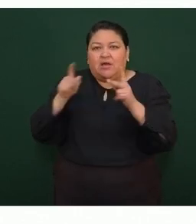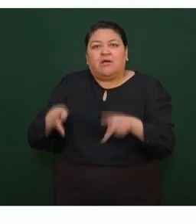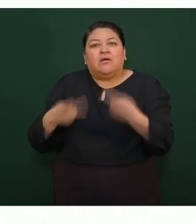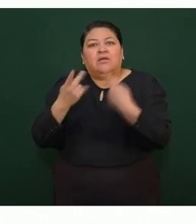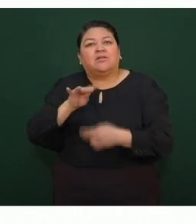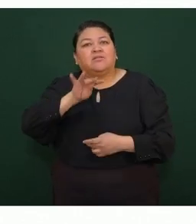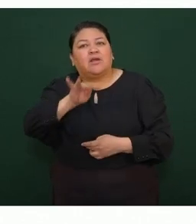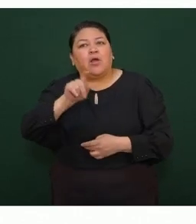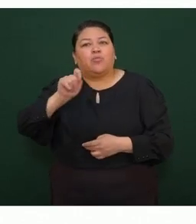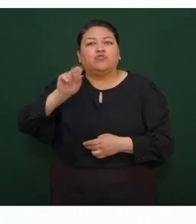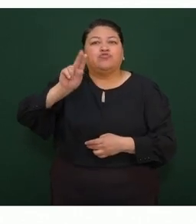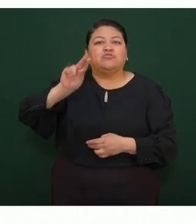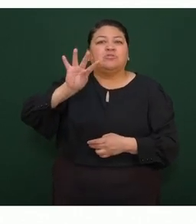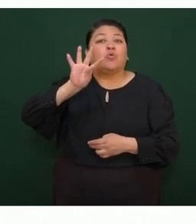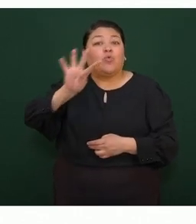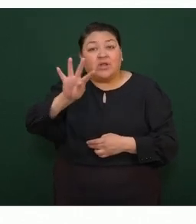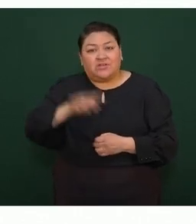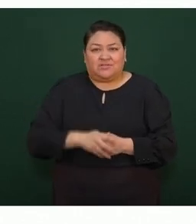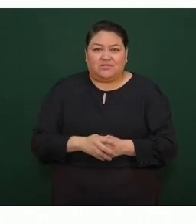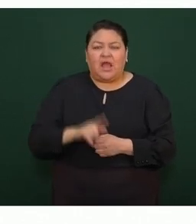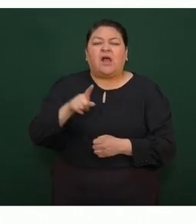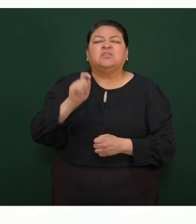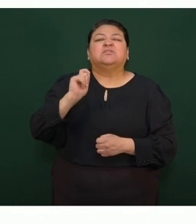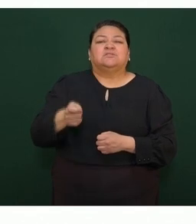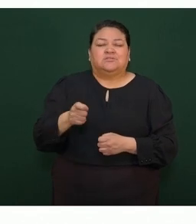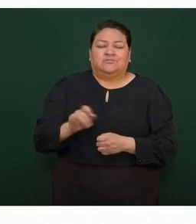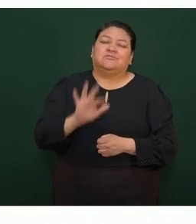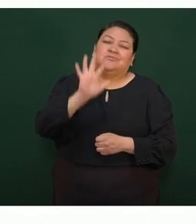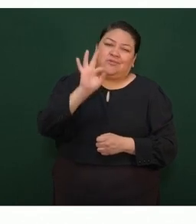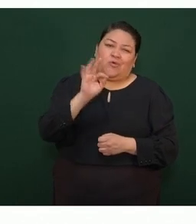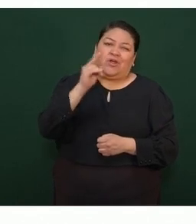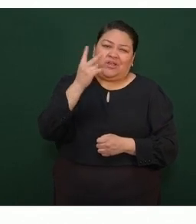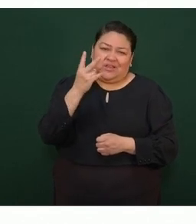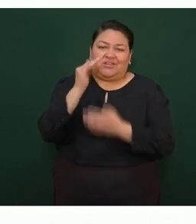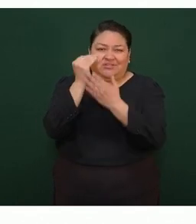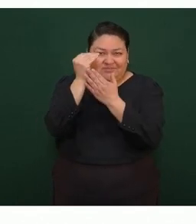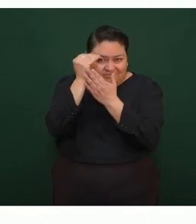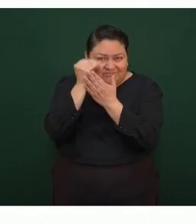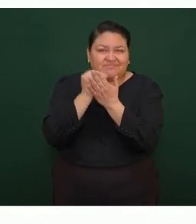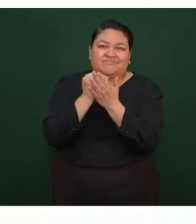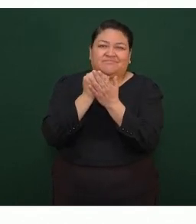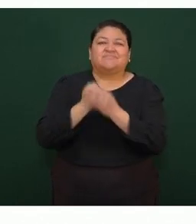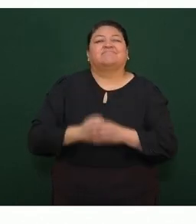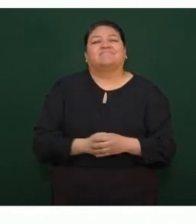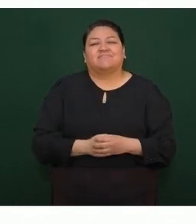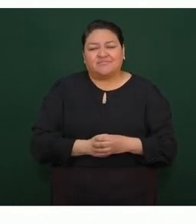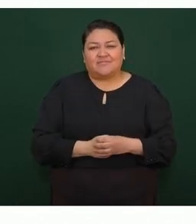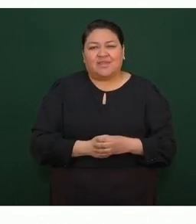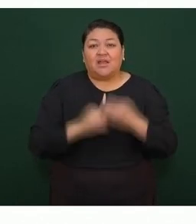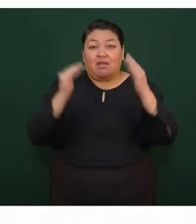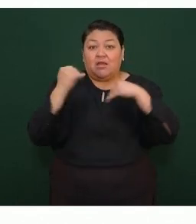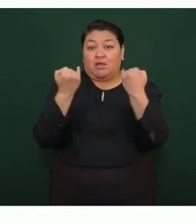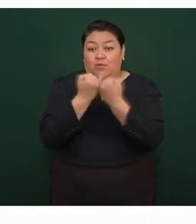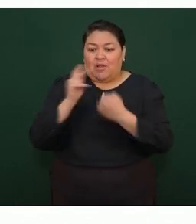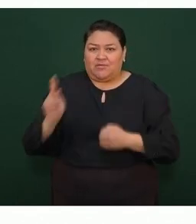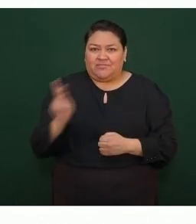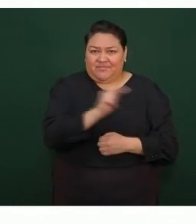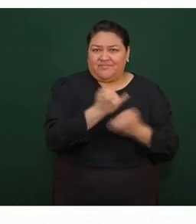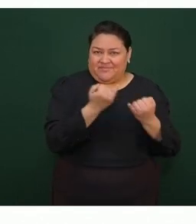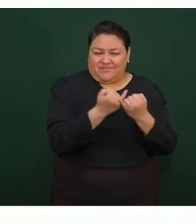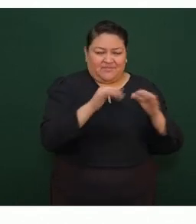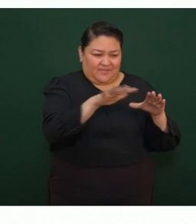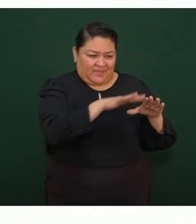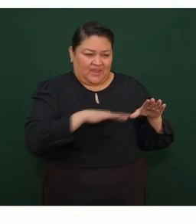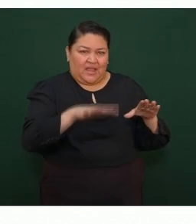con 84 centavos. Esto fue 42 centavos por debajo de su máximo regional. Casos similares observamos